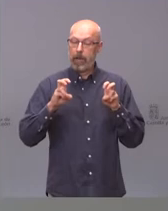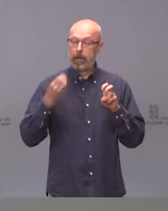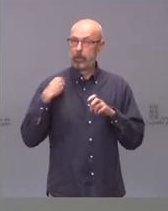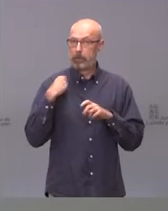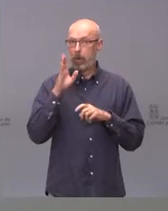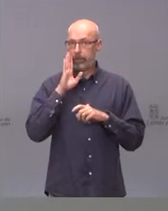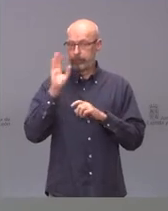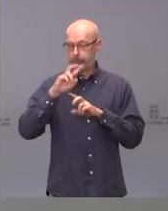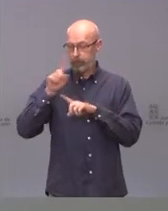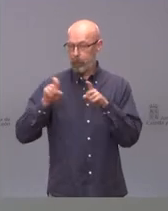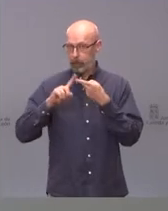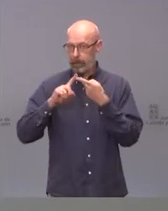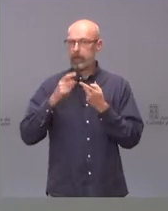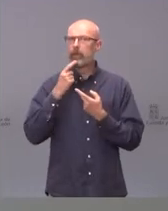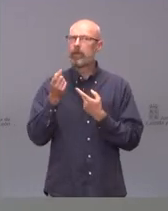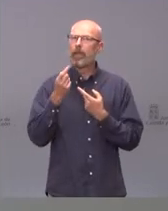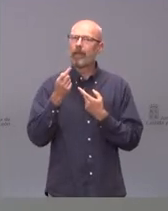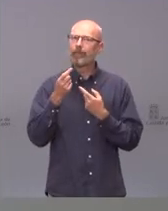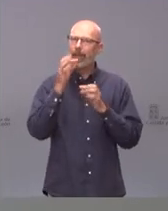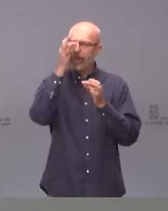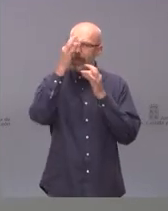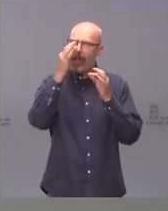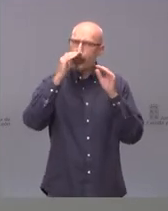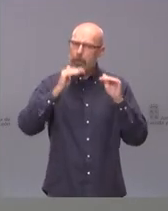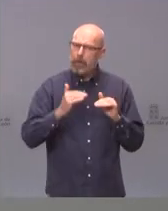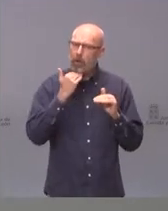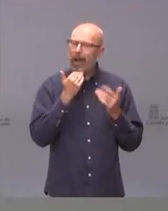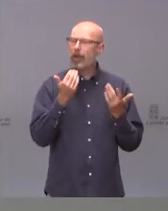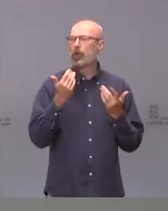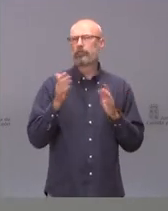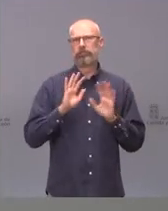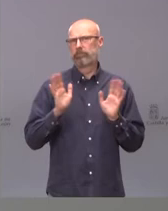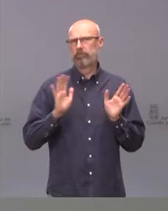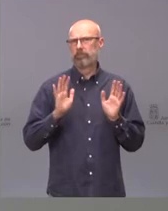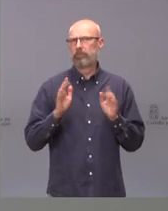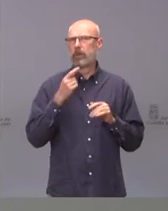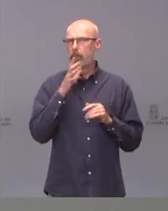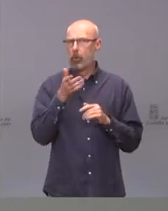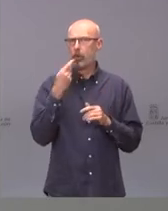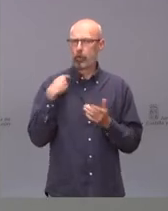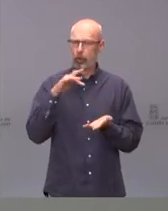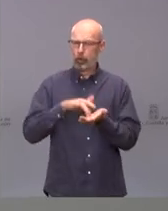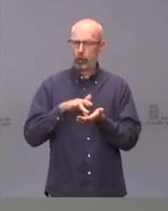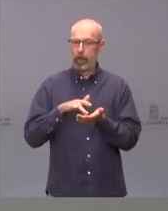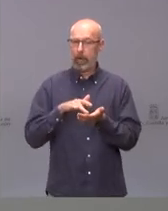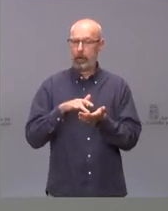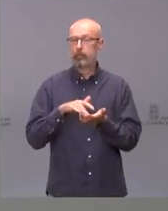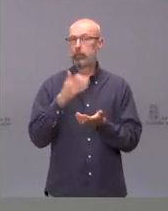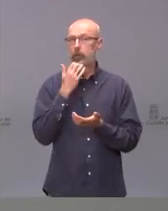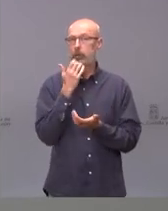descenso, yo creo que no. Yo creo que lo que hemos tenido, hemos vacunado en el día después de